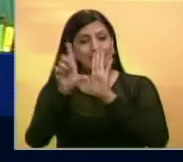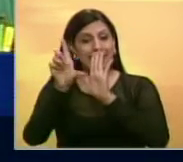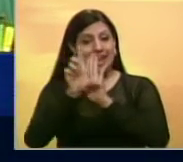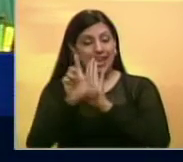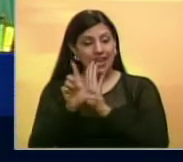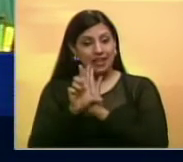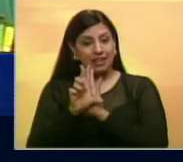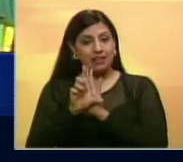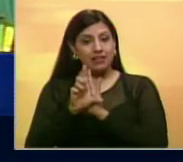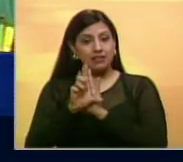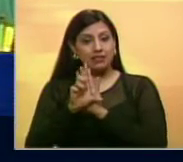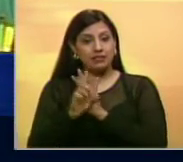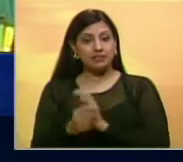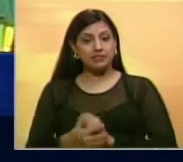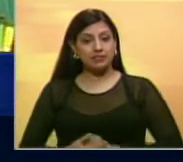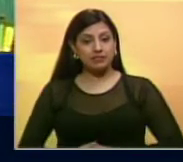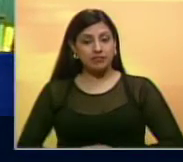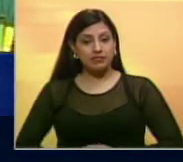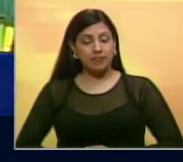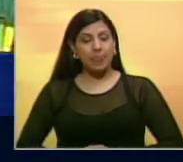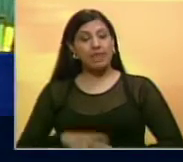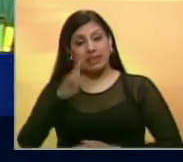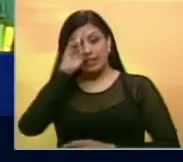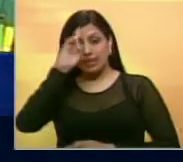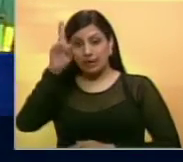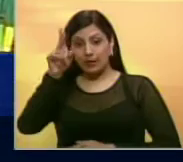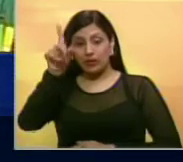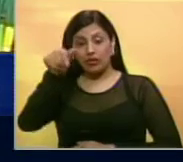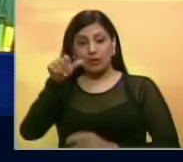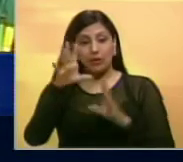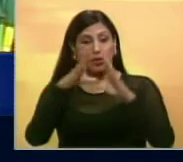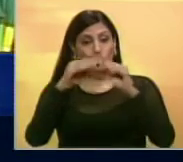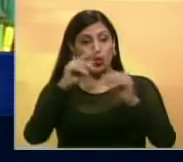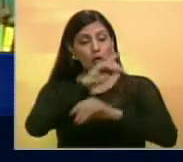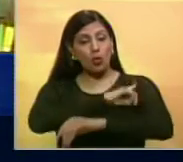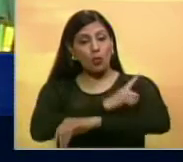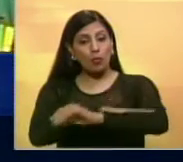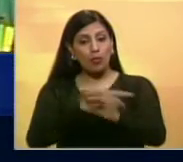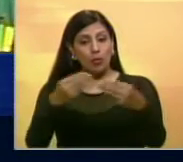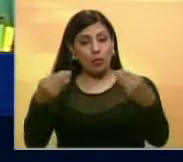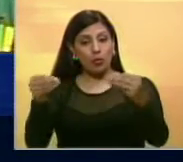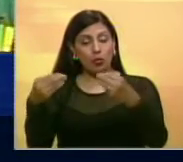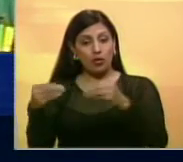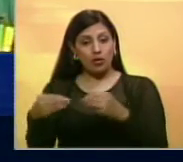leyes y respetando a todos los poderes públicos.